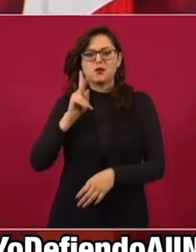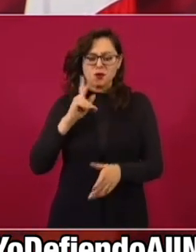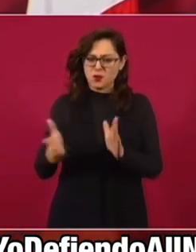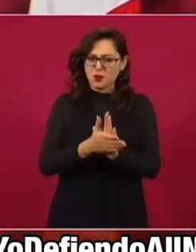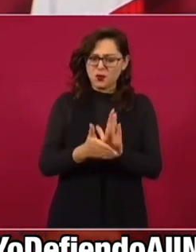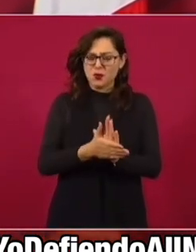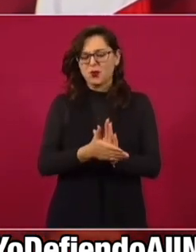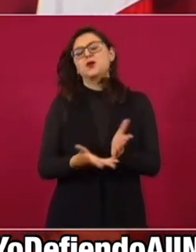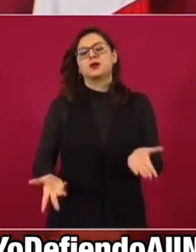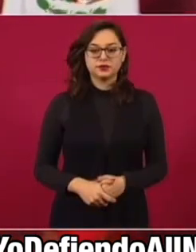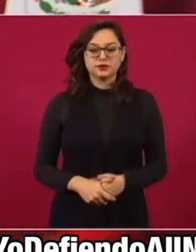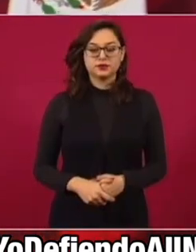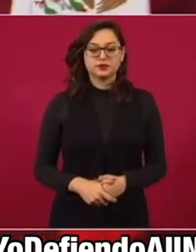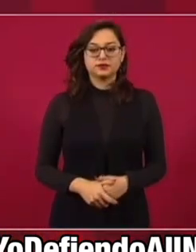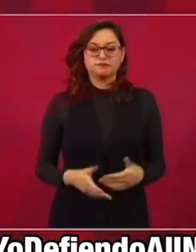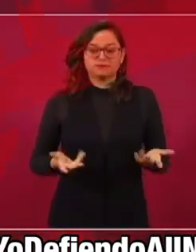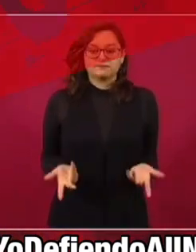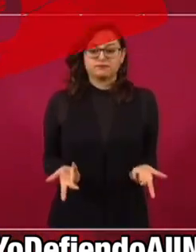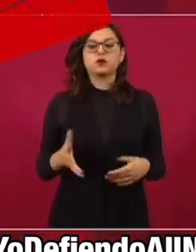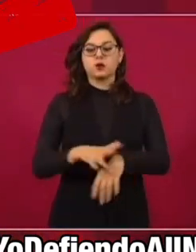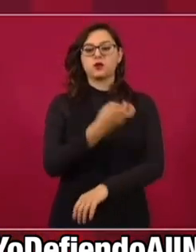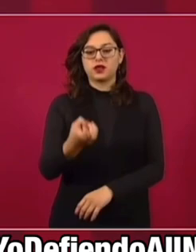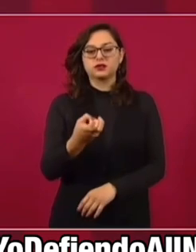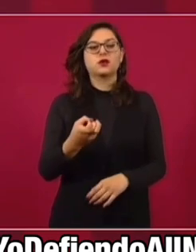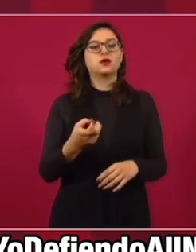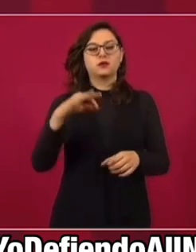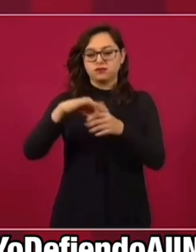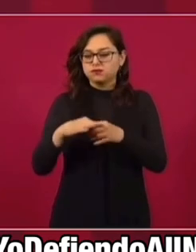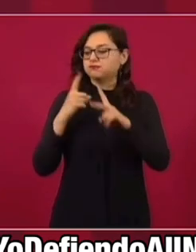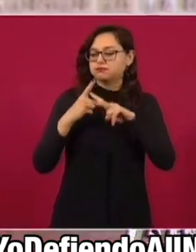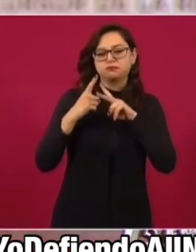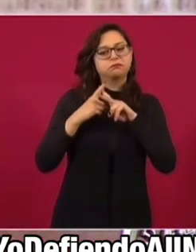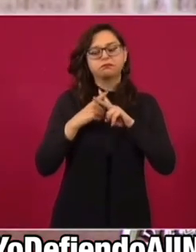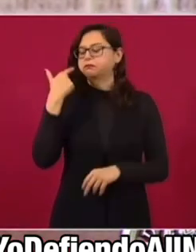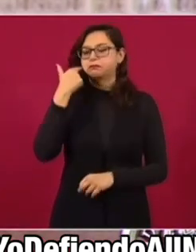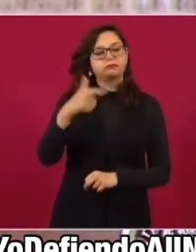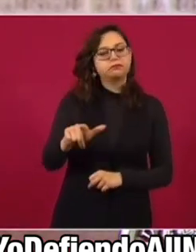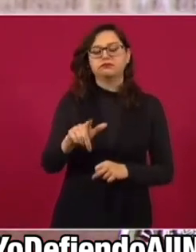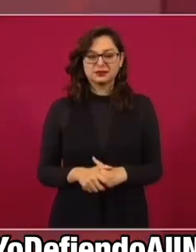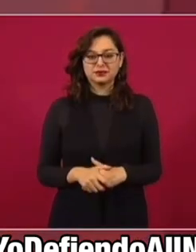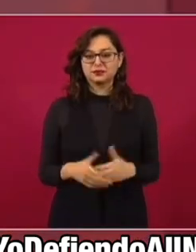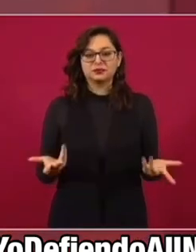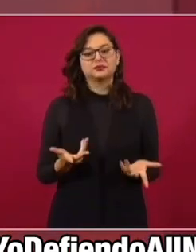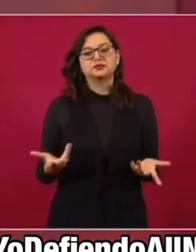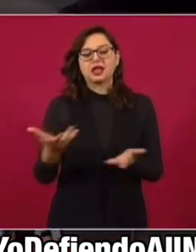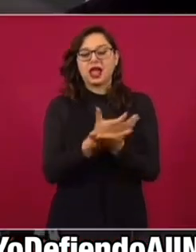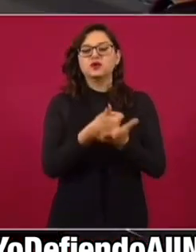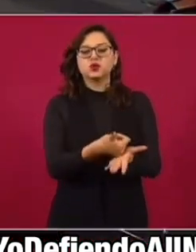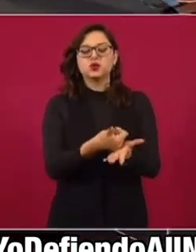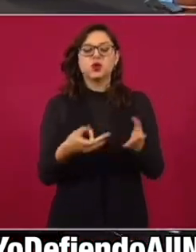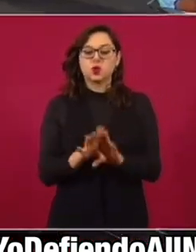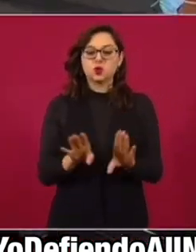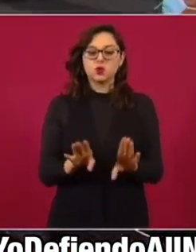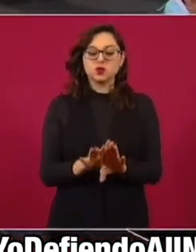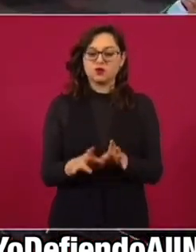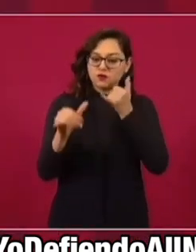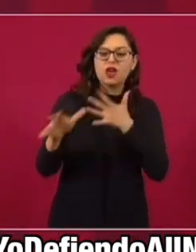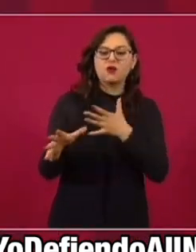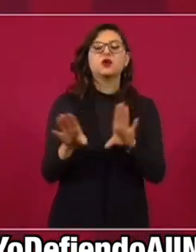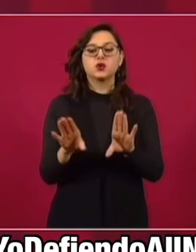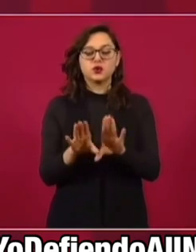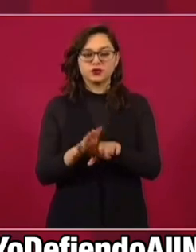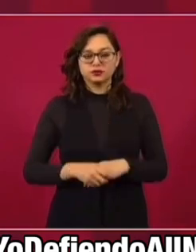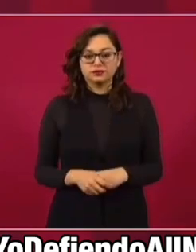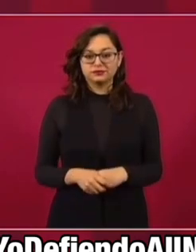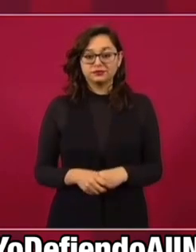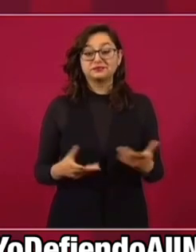2006. Por eso no quisieron contar los votos. Un fraude, descarado. ¿Pero qué les ayudó a llevar a cabo el fraude?